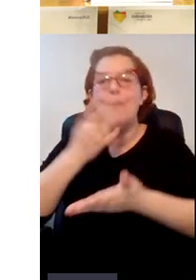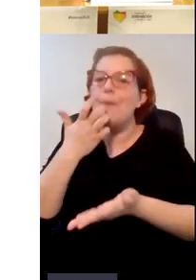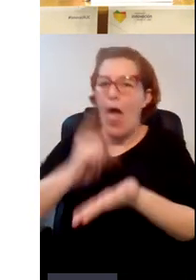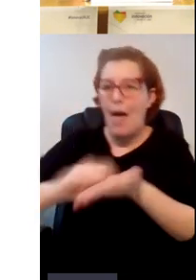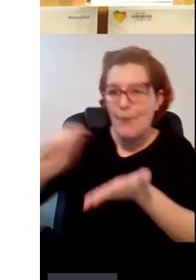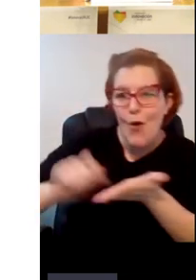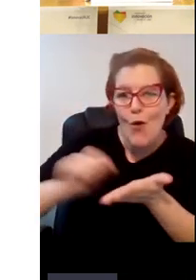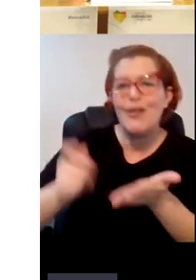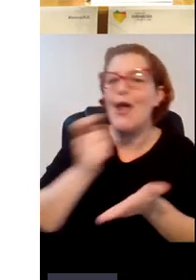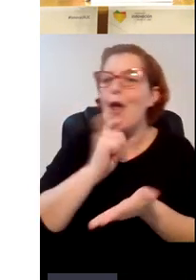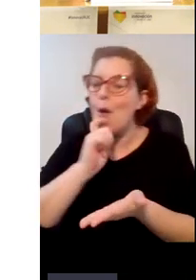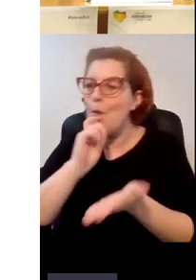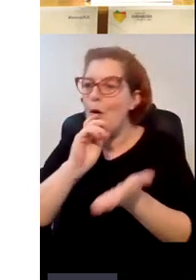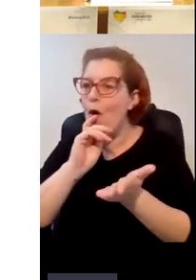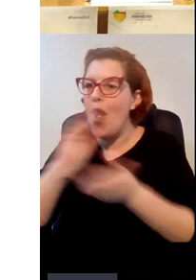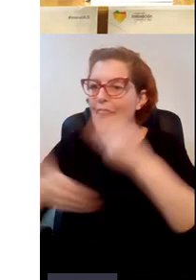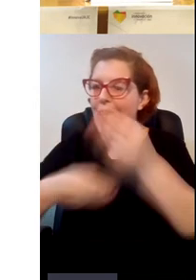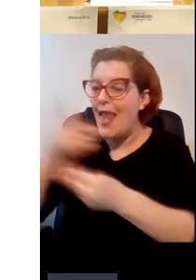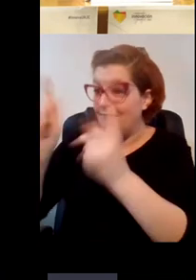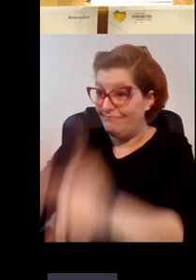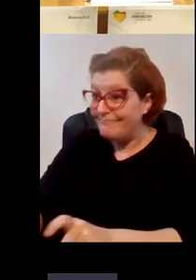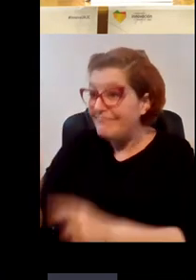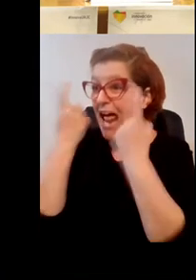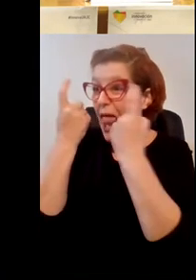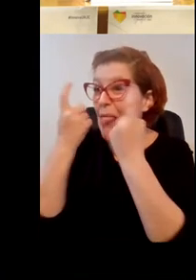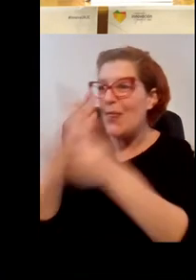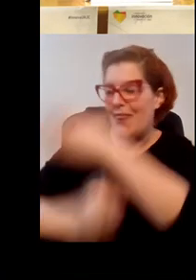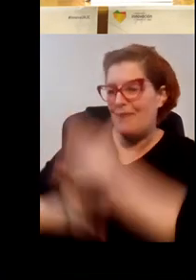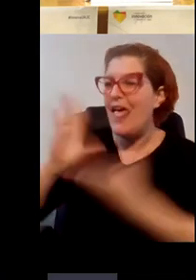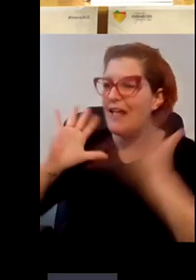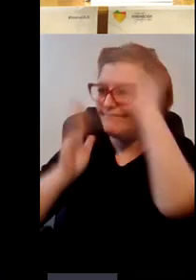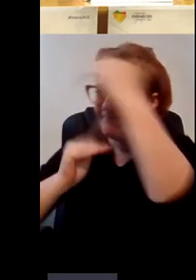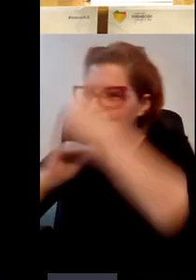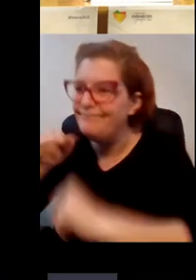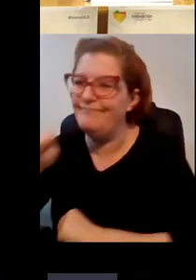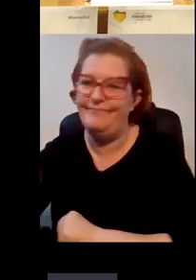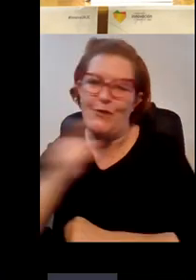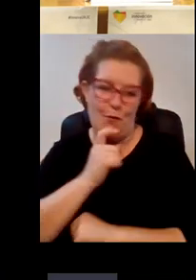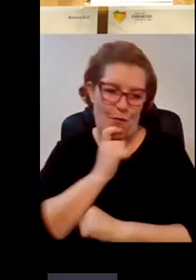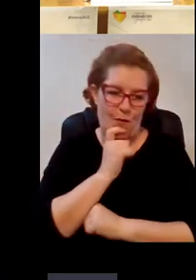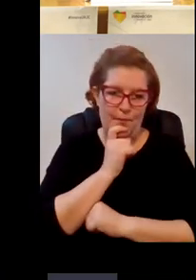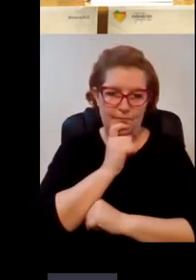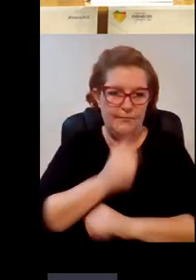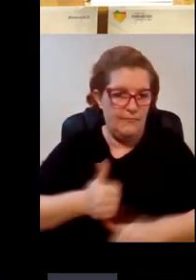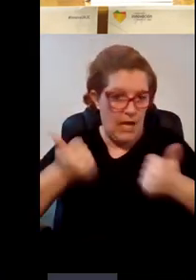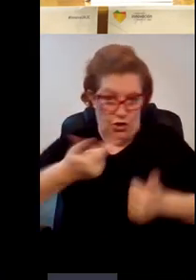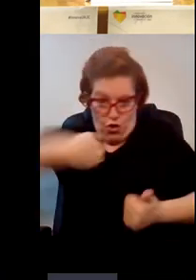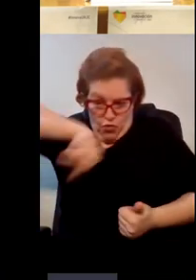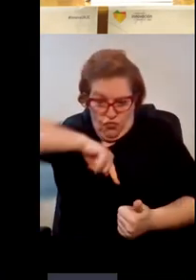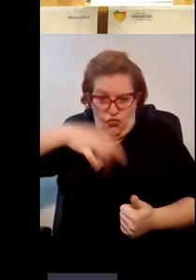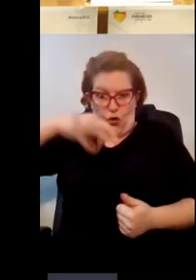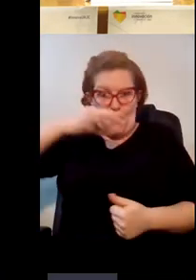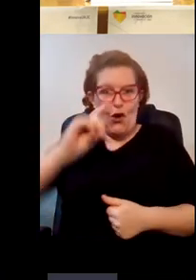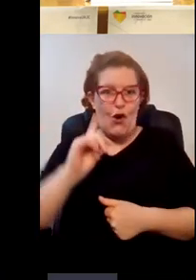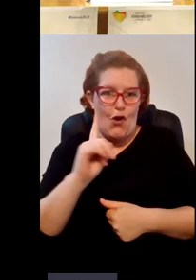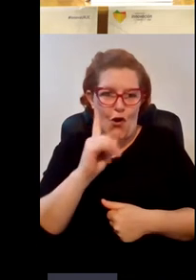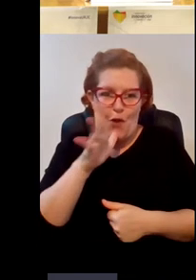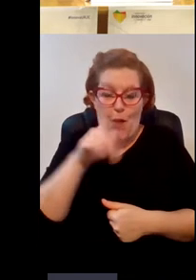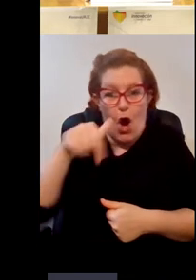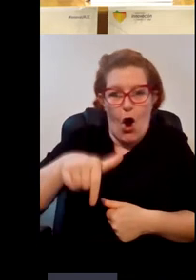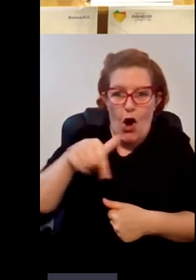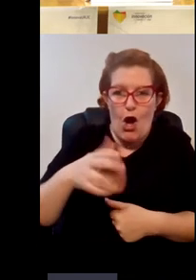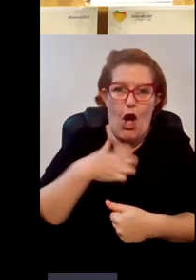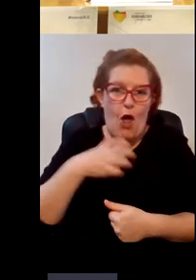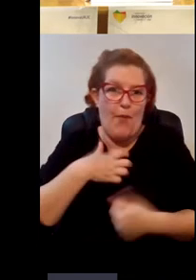atender las necesidades de estos estudiantes y bueno no solo somos nosotros como hoy no van a entrar todos